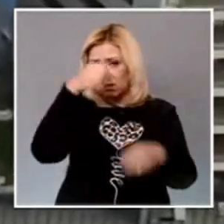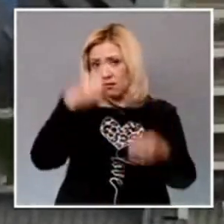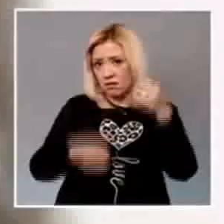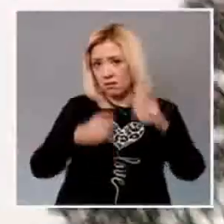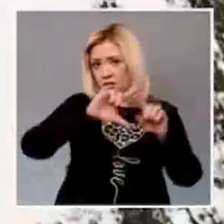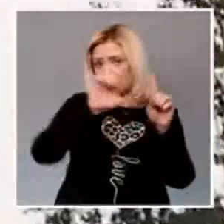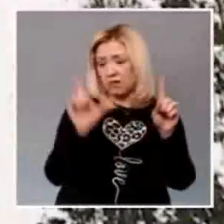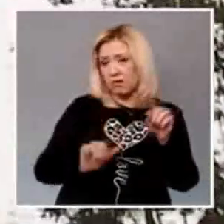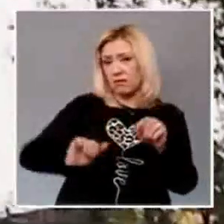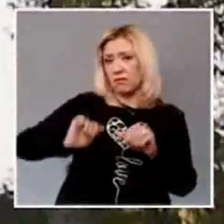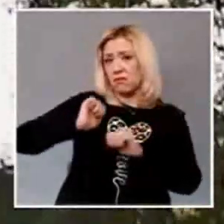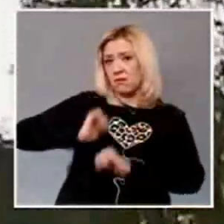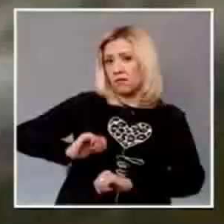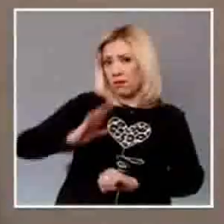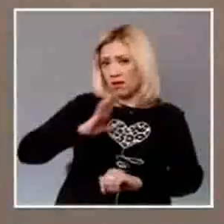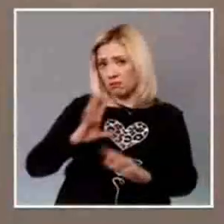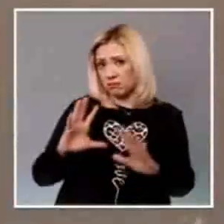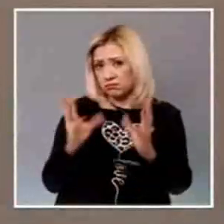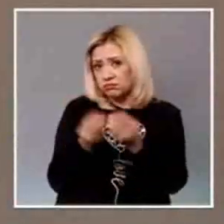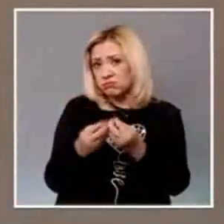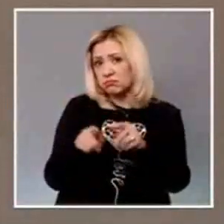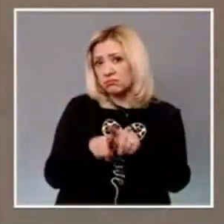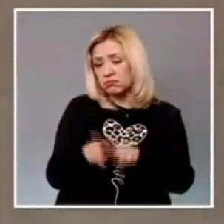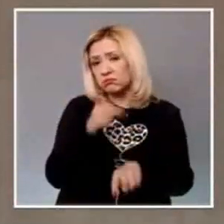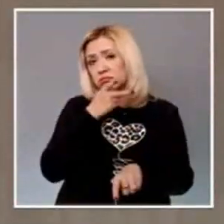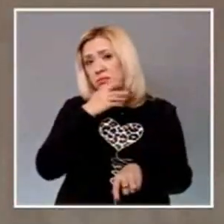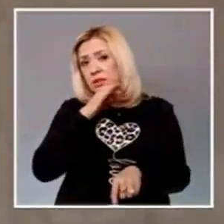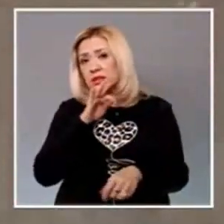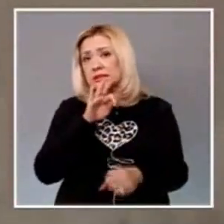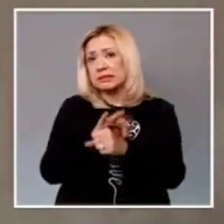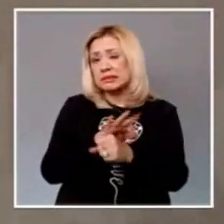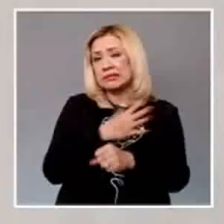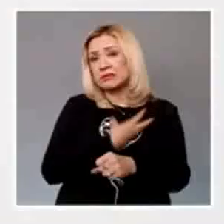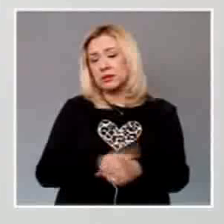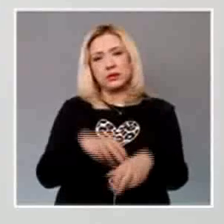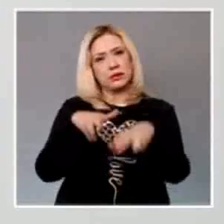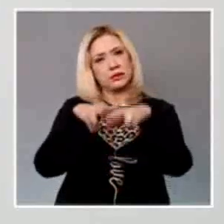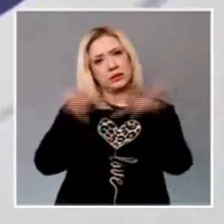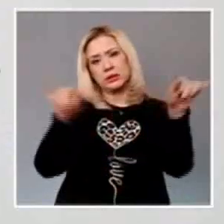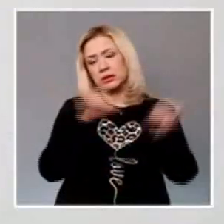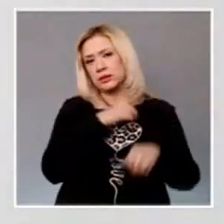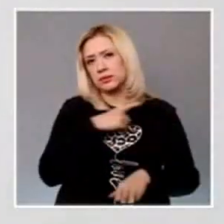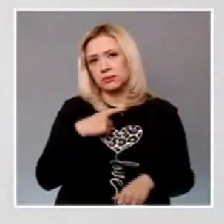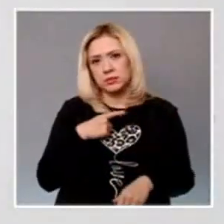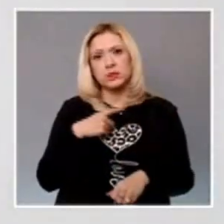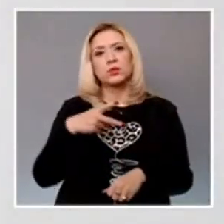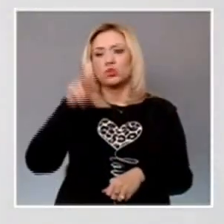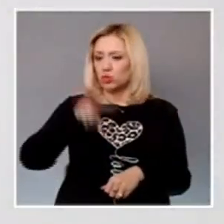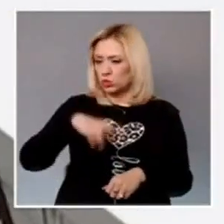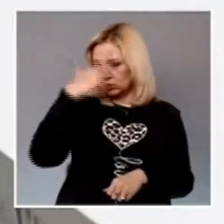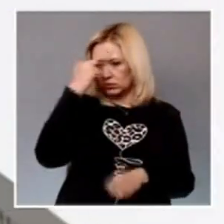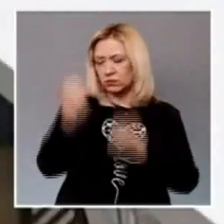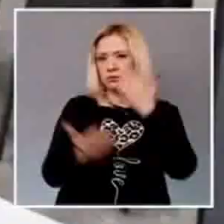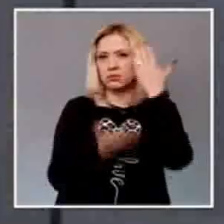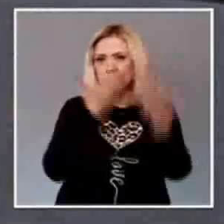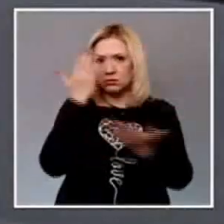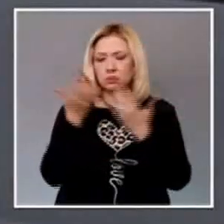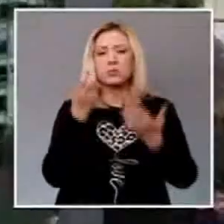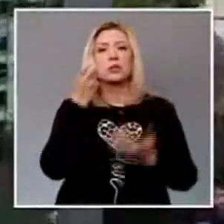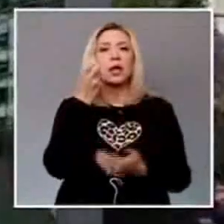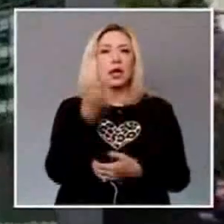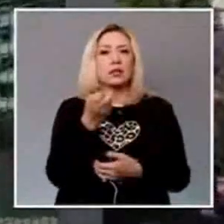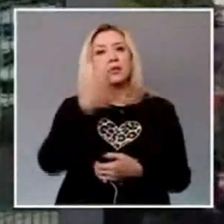En marco de la política de cero tolerancia a la corrupción, también se ha dado un constante seguimiento a la evolución patrimonial de las personas